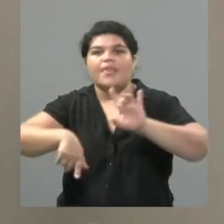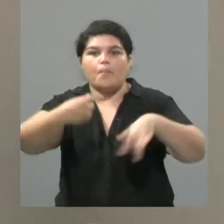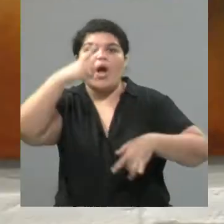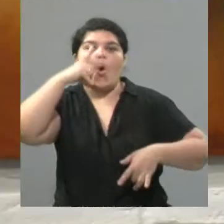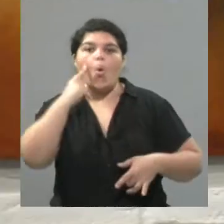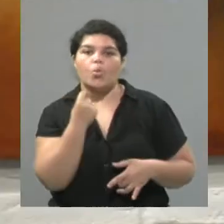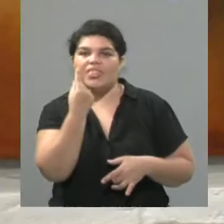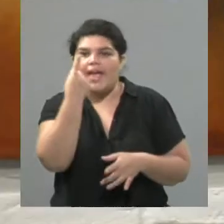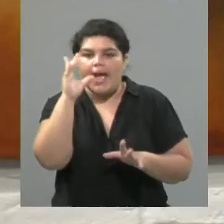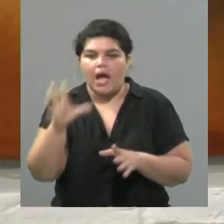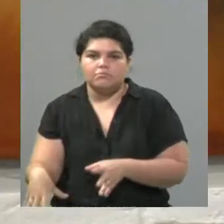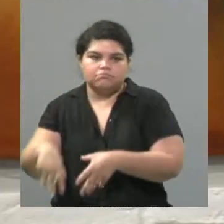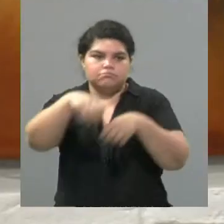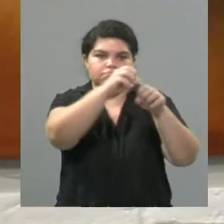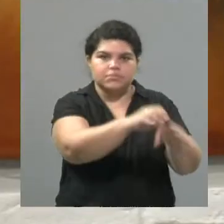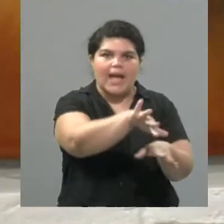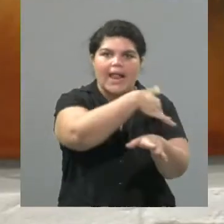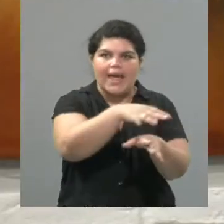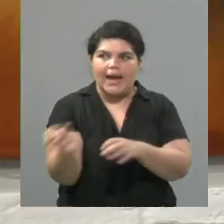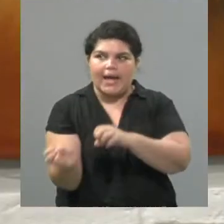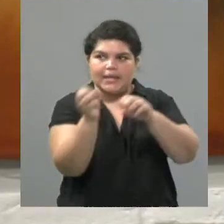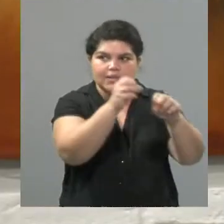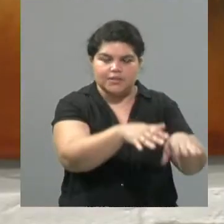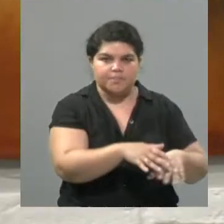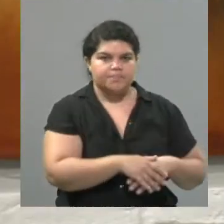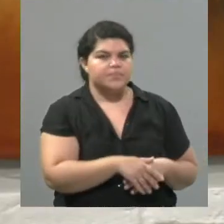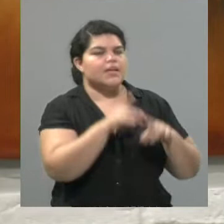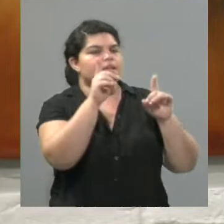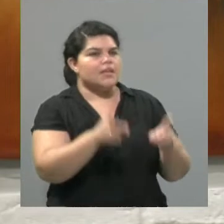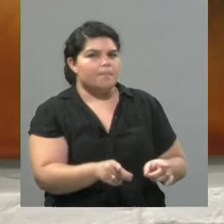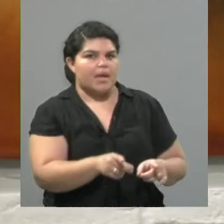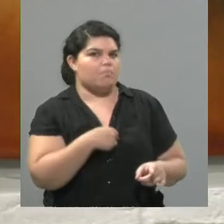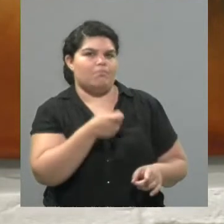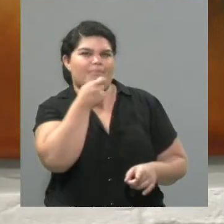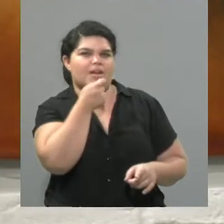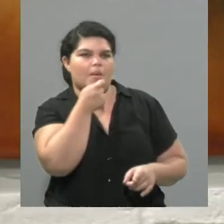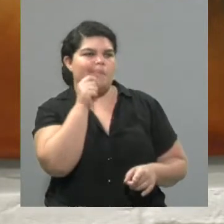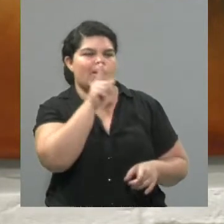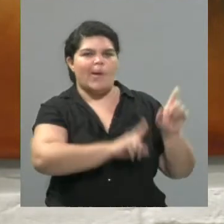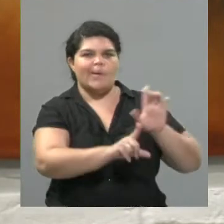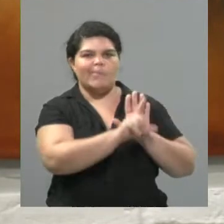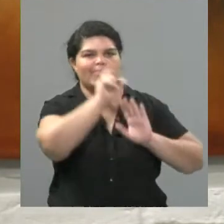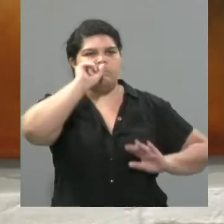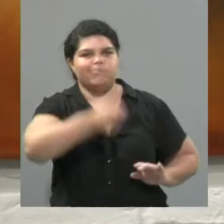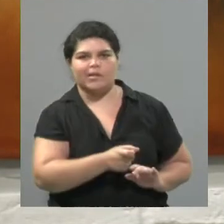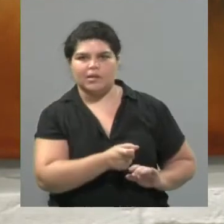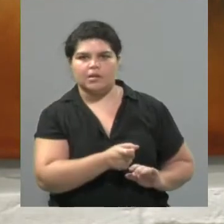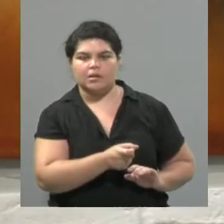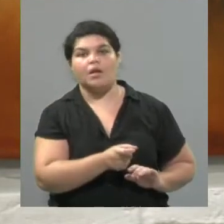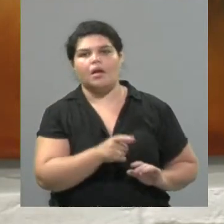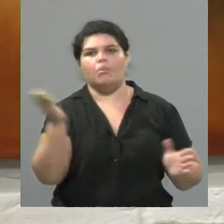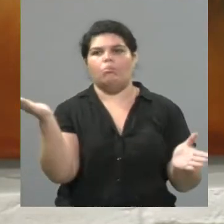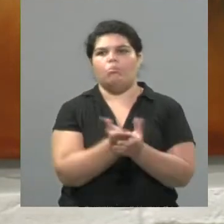mente importante. si no lo haces, sos multado. Entonces, es como, más allá de lo que